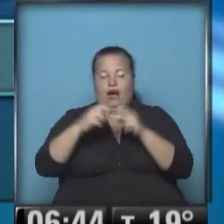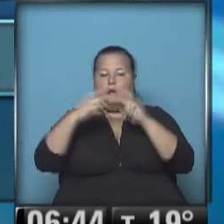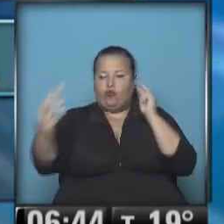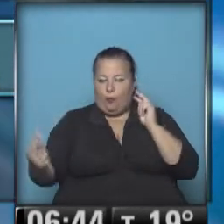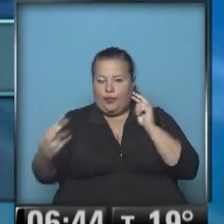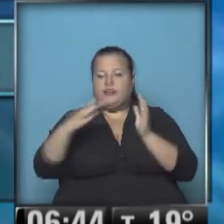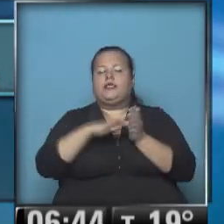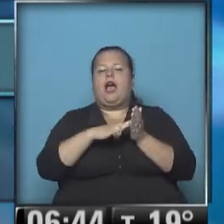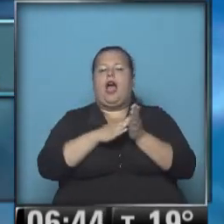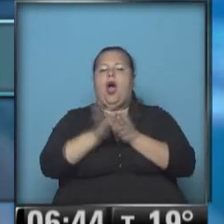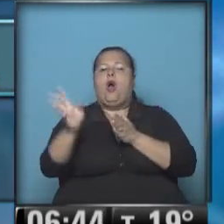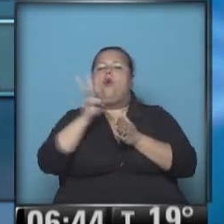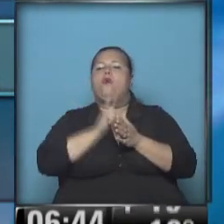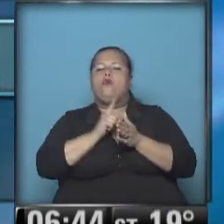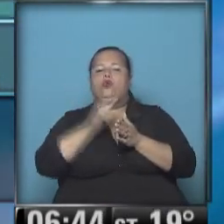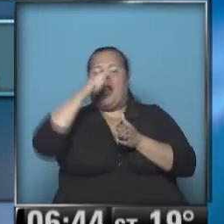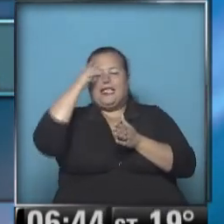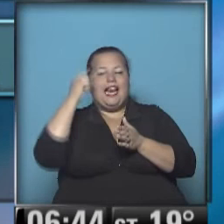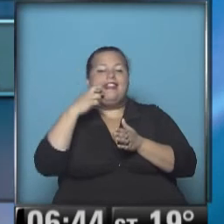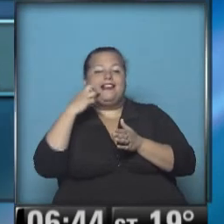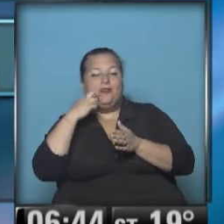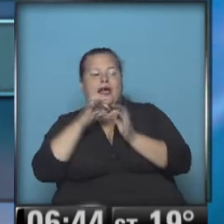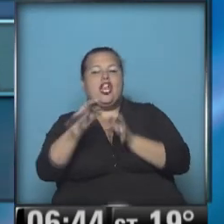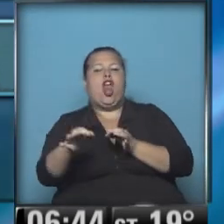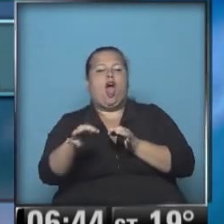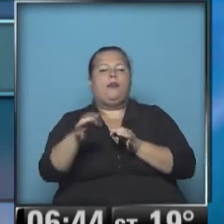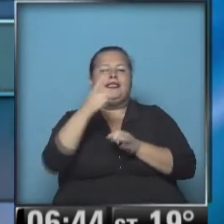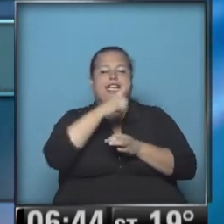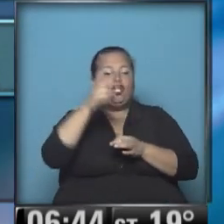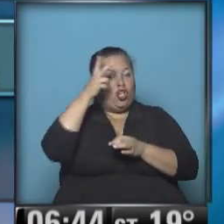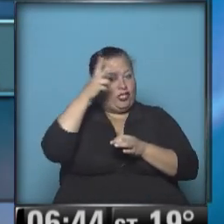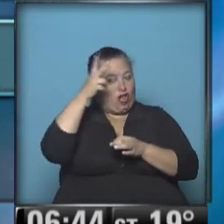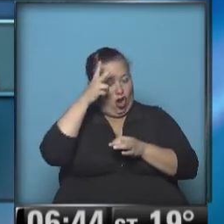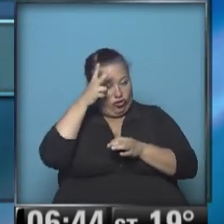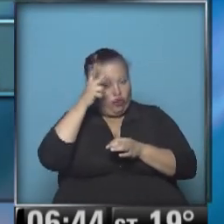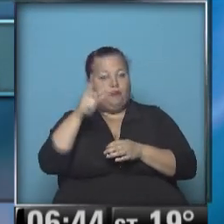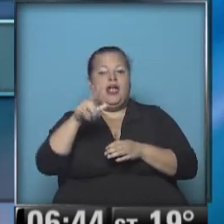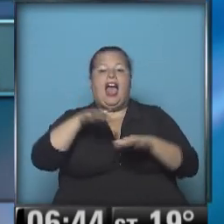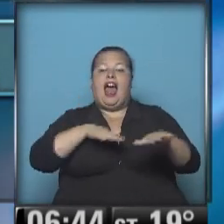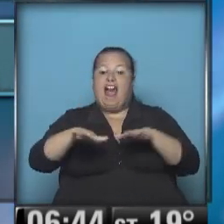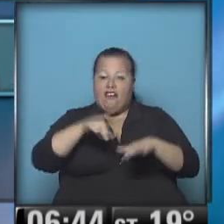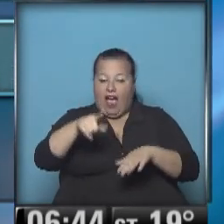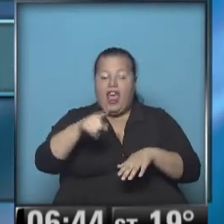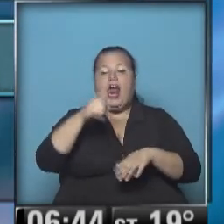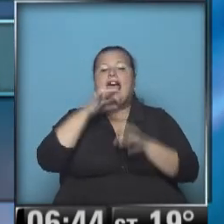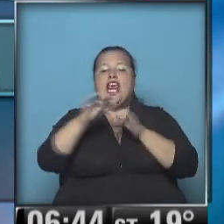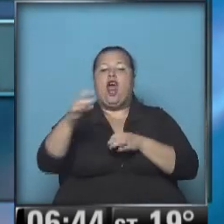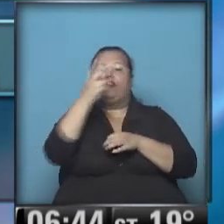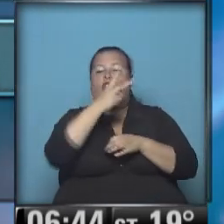entre Spalme con Ruta Nacional 19, kilómetro 188, y en Rafaela, kilómetro